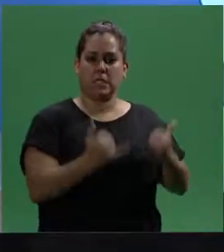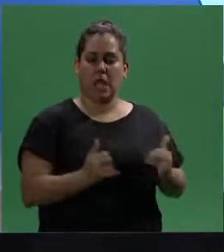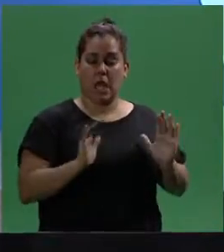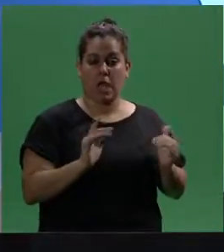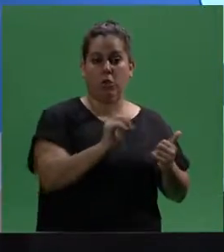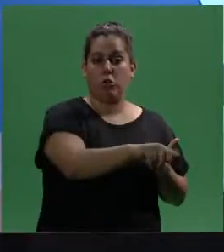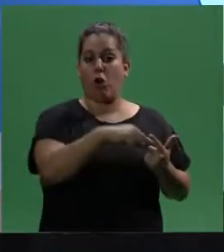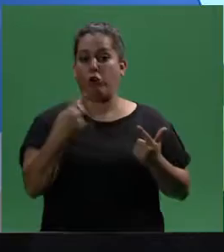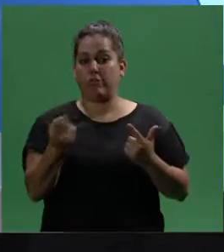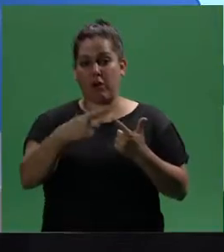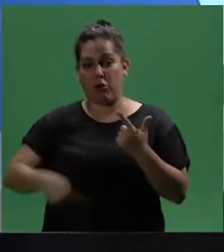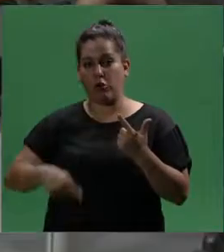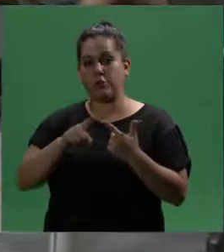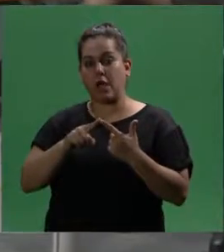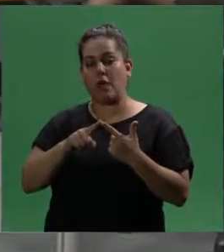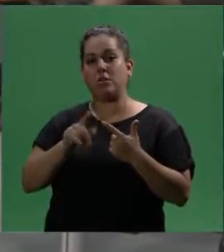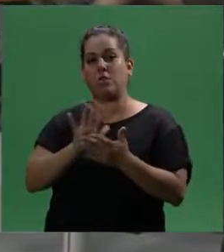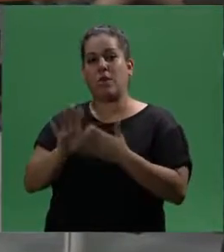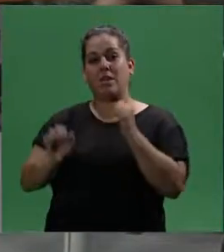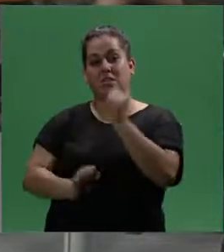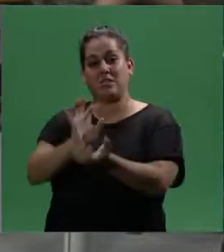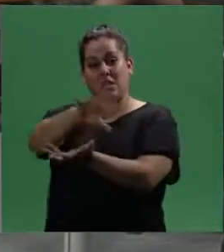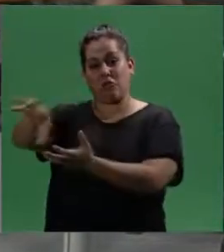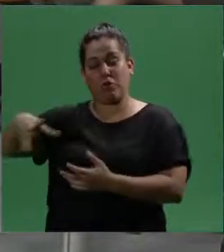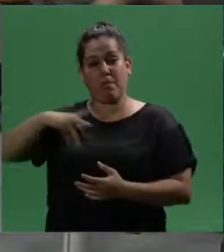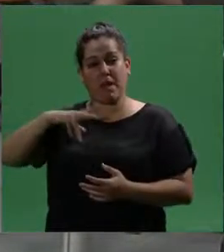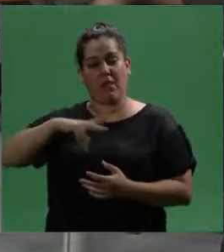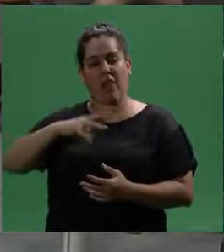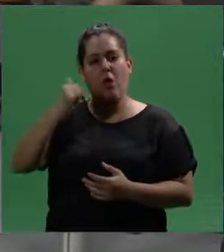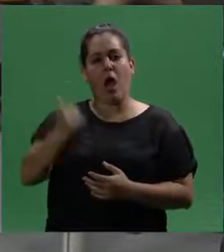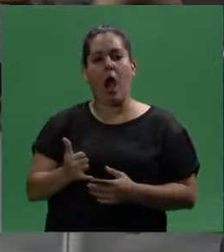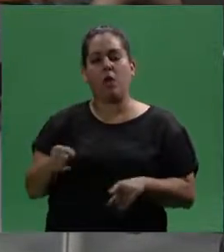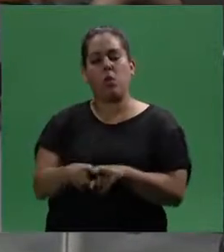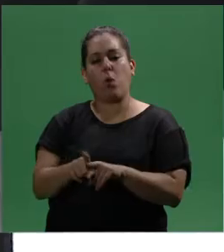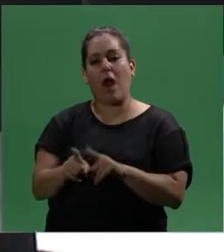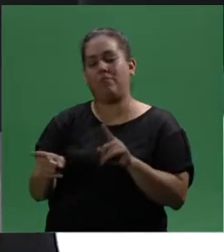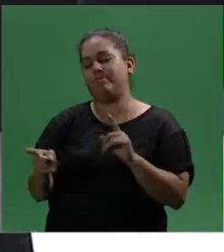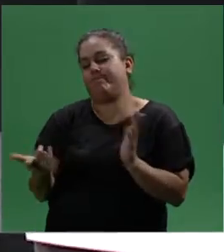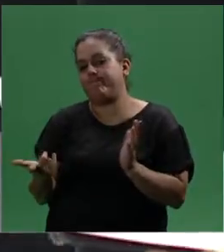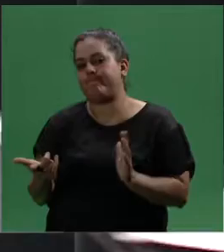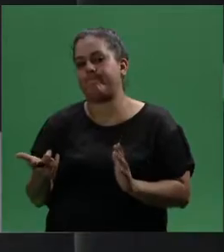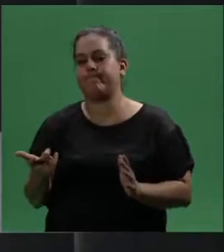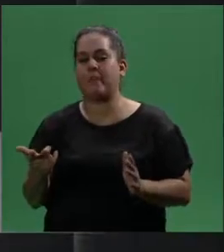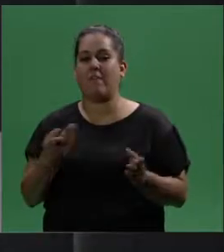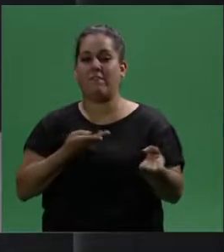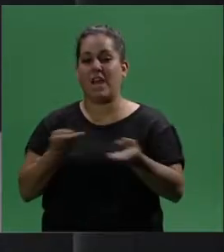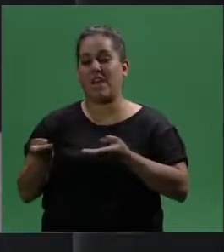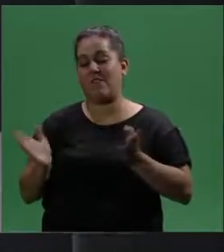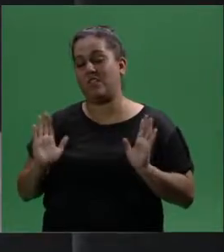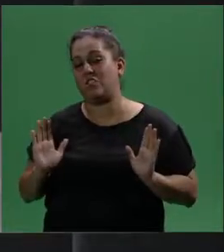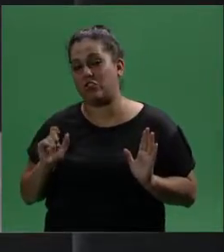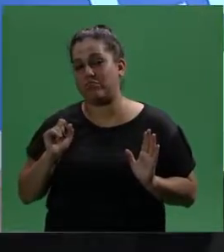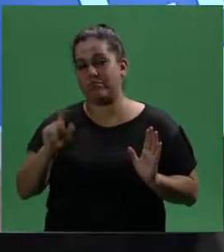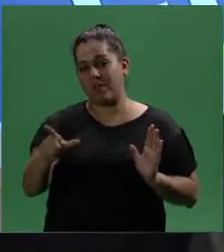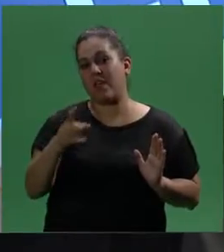Esa es una cuestión. Y por otro lado, con respecto al sector privado, hay medidas que están vinculadas con beneficios impositivos,